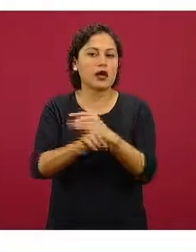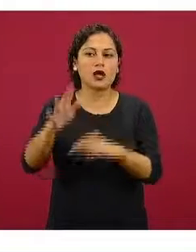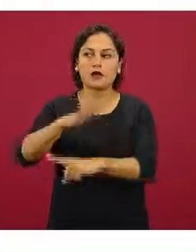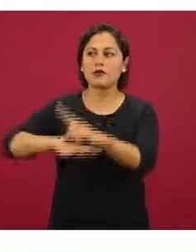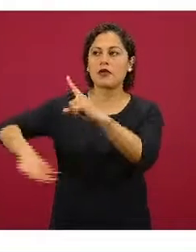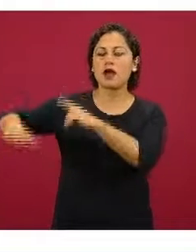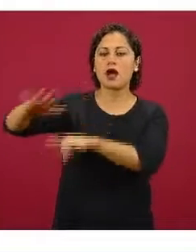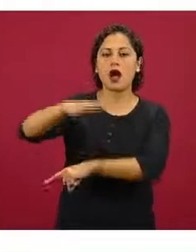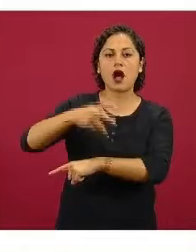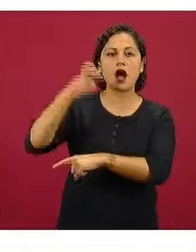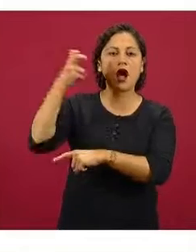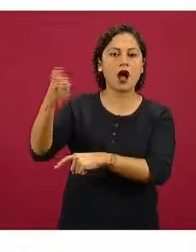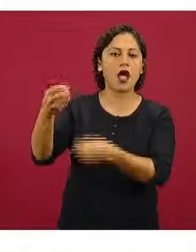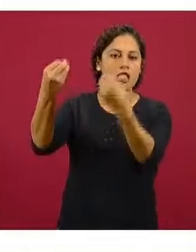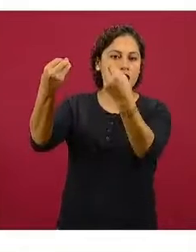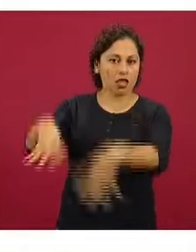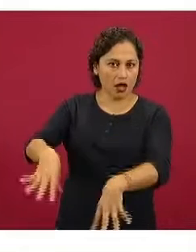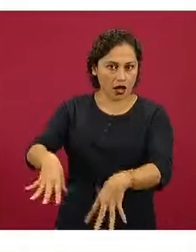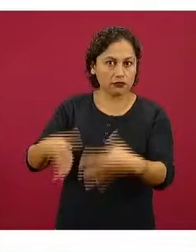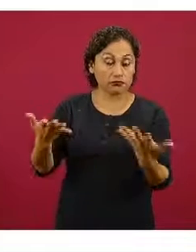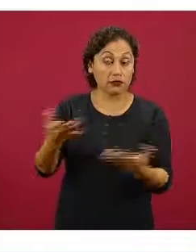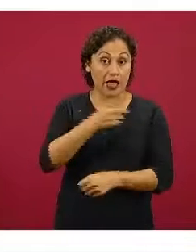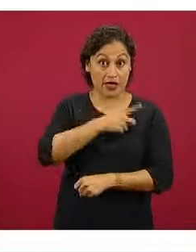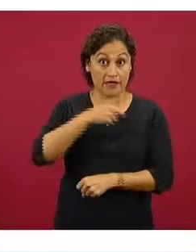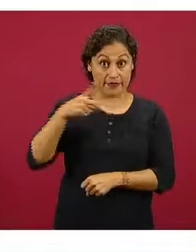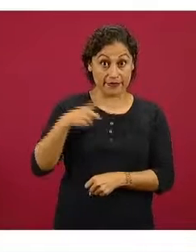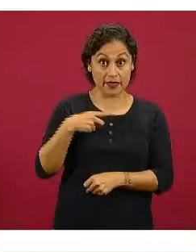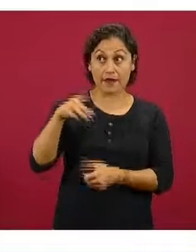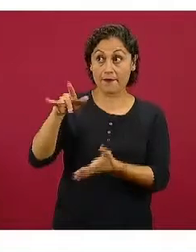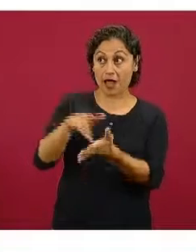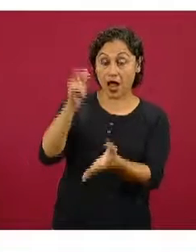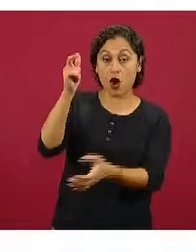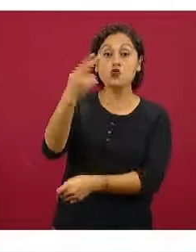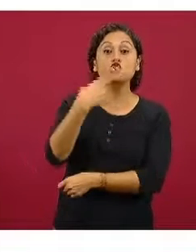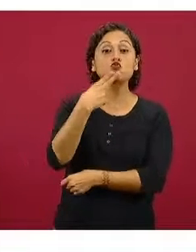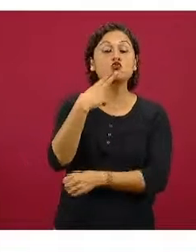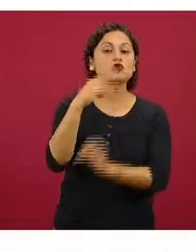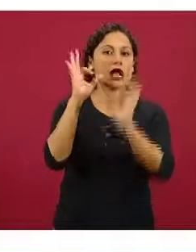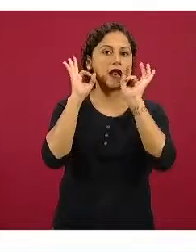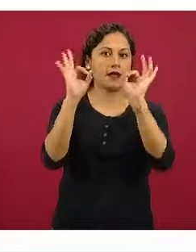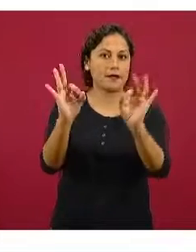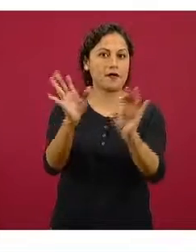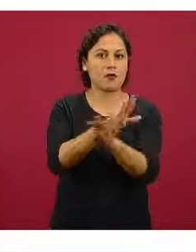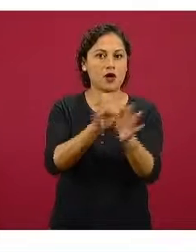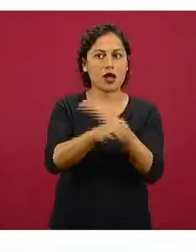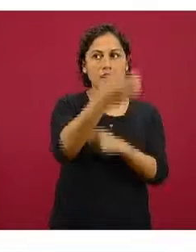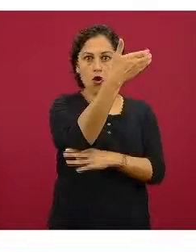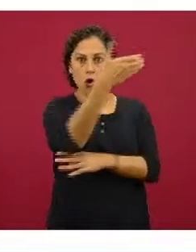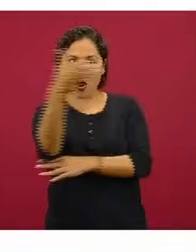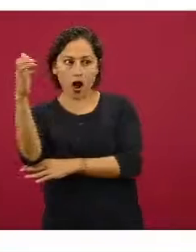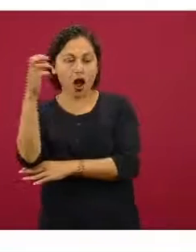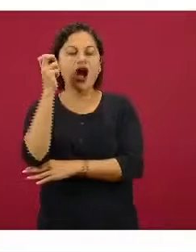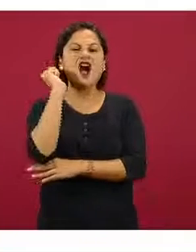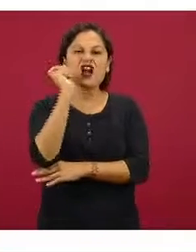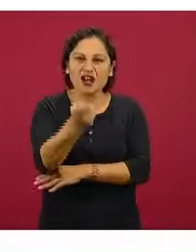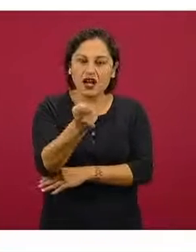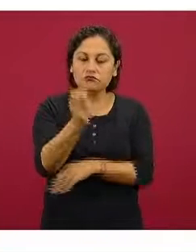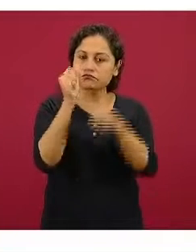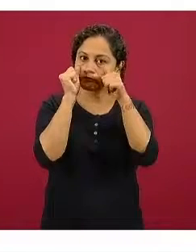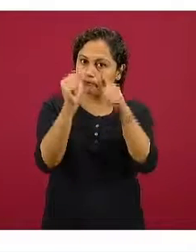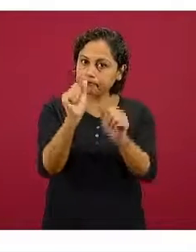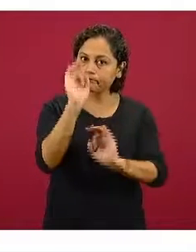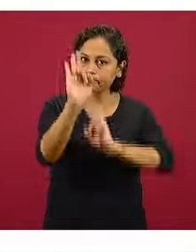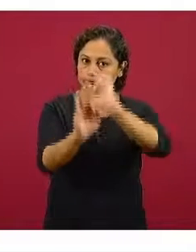alimentarios, que la producción sea sostenible, también hay una serie de estrategias de agroecología, últimamente también como grupo, como